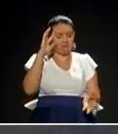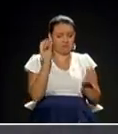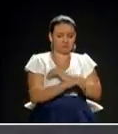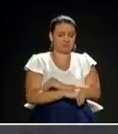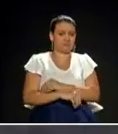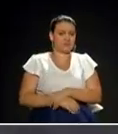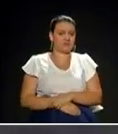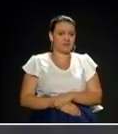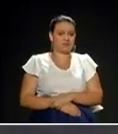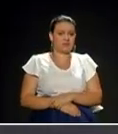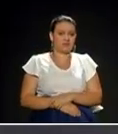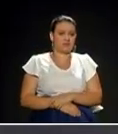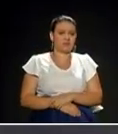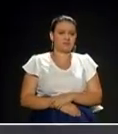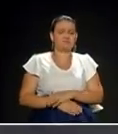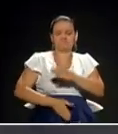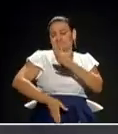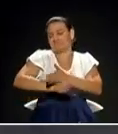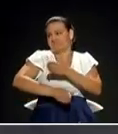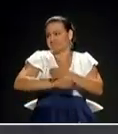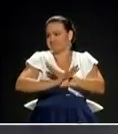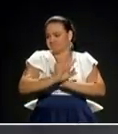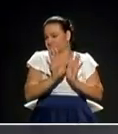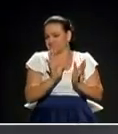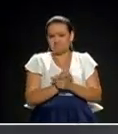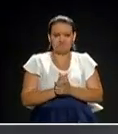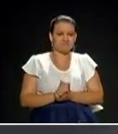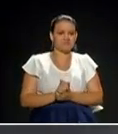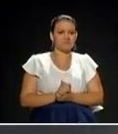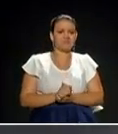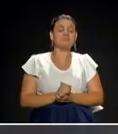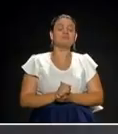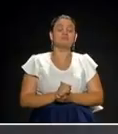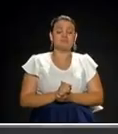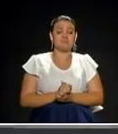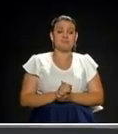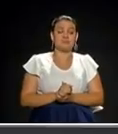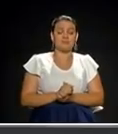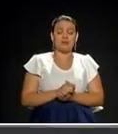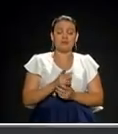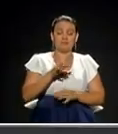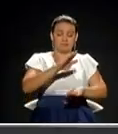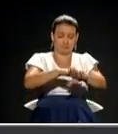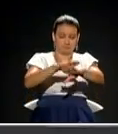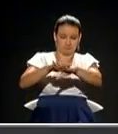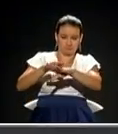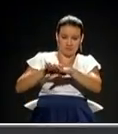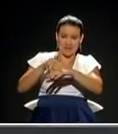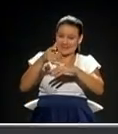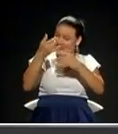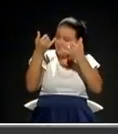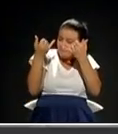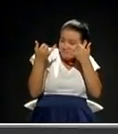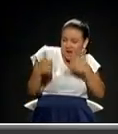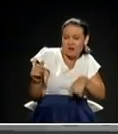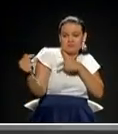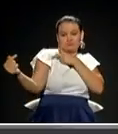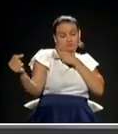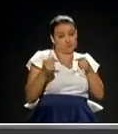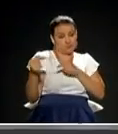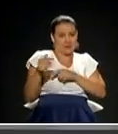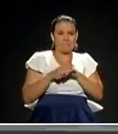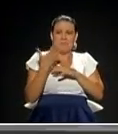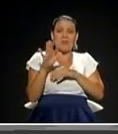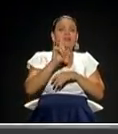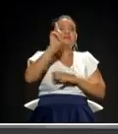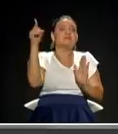seguimos. Todo su minuto. Seguimos, todo su minuto. Bueno, les recordamos que este debate es muy importante, es el último debate de cara a las elecciones. Por eso mismo, hay 1.500